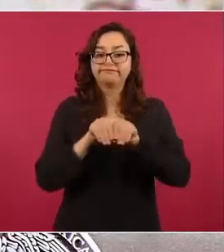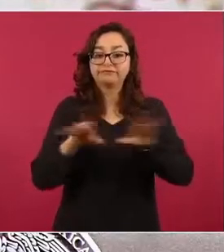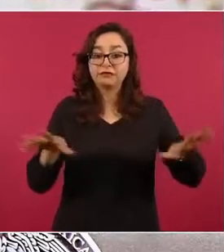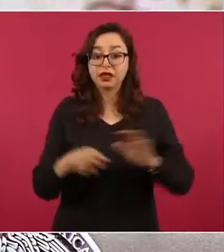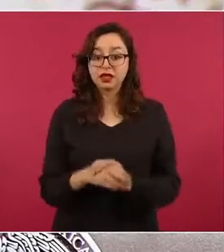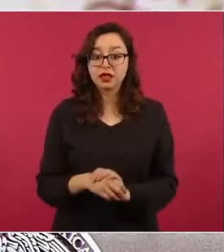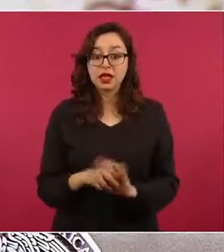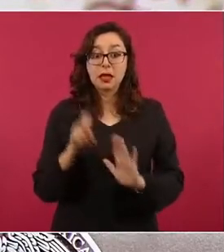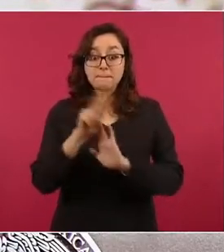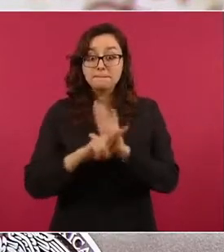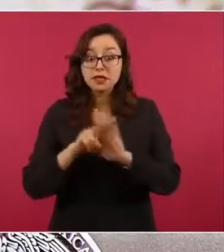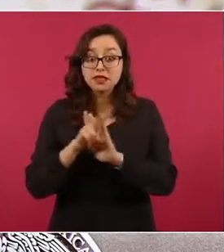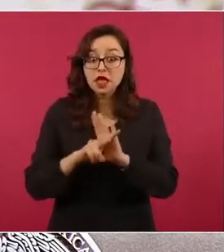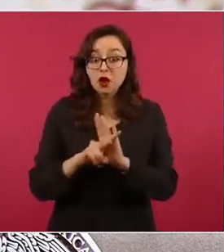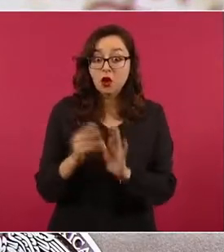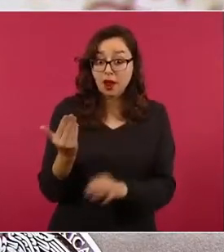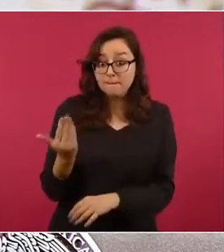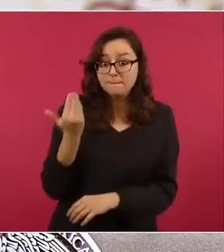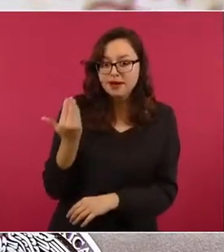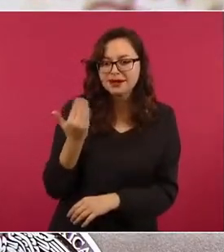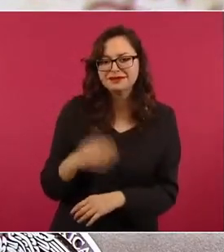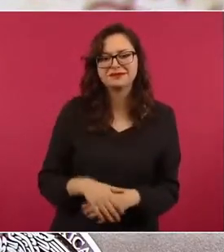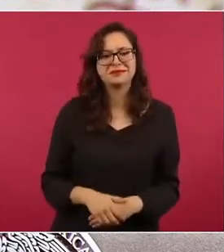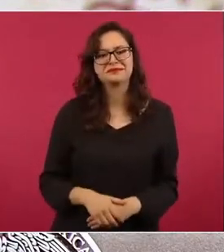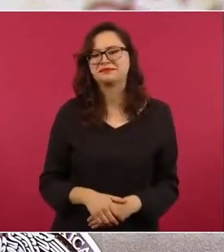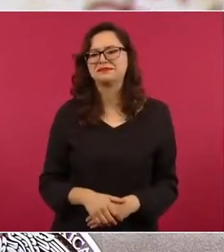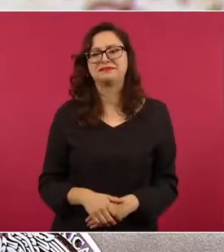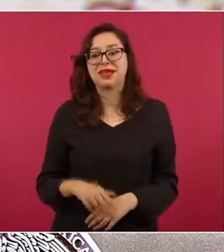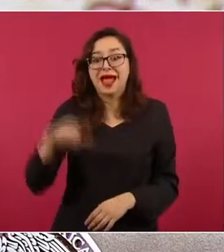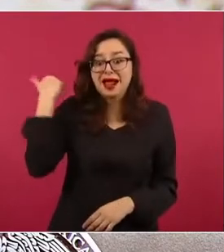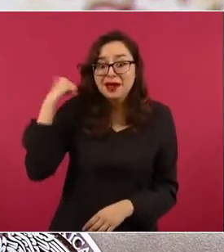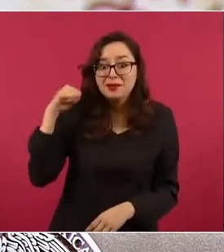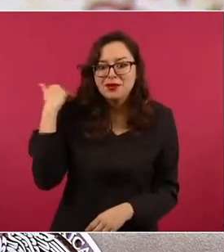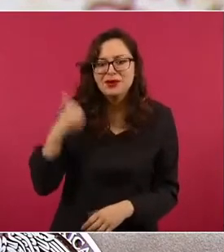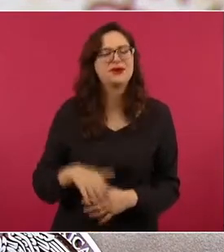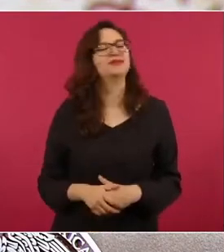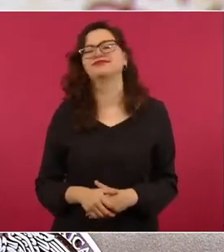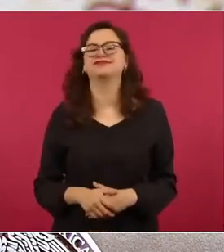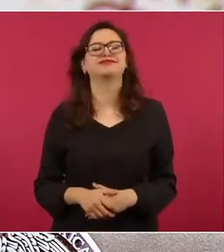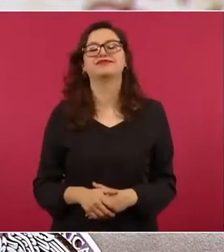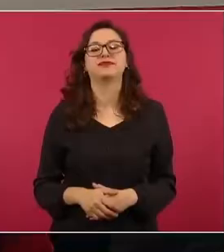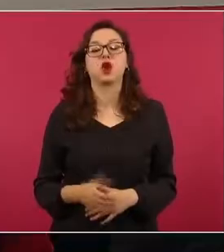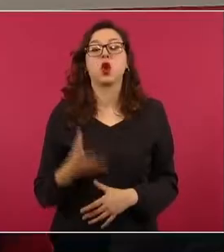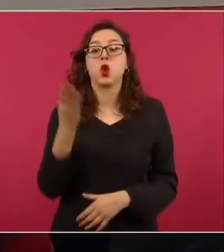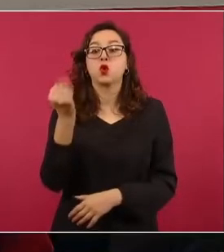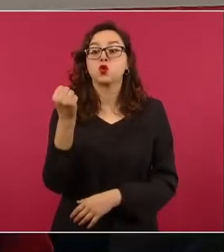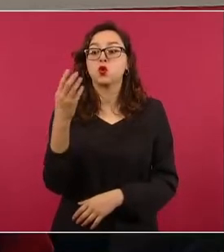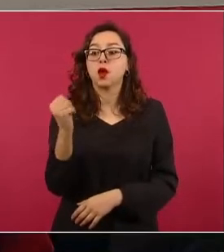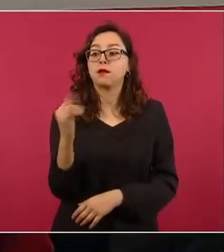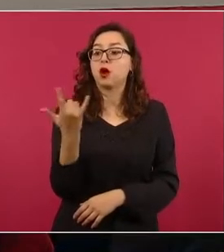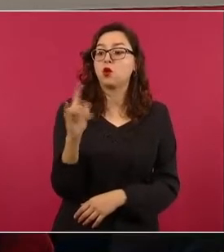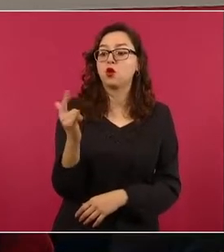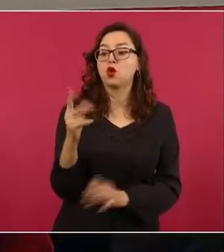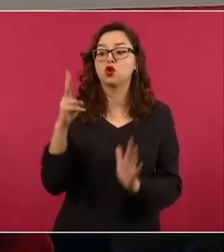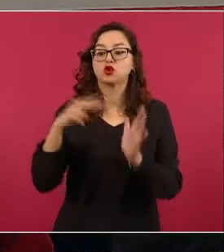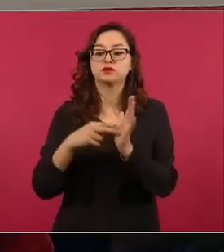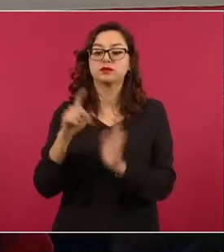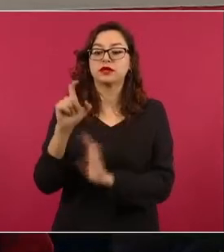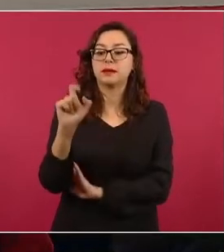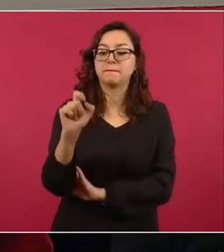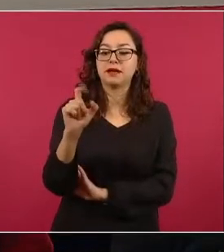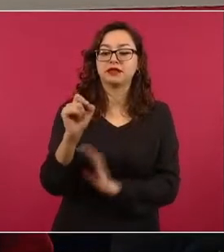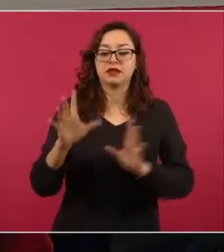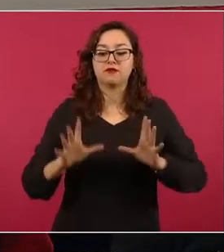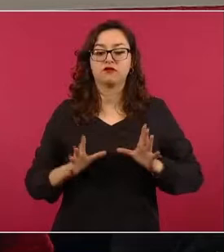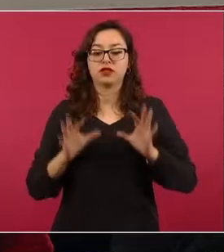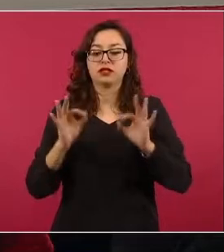ni es de Acapulco. Se trata de un video publicado el 9 de julio de 2020 por la Fundación Ecomar. Y